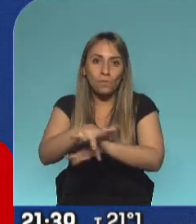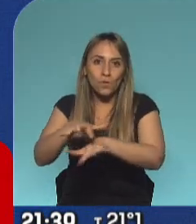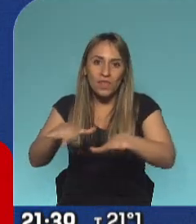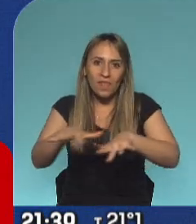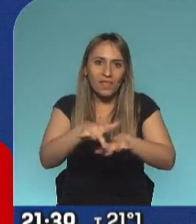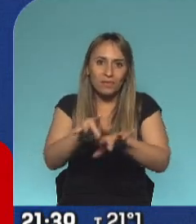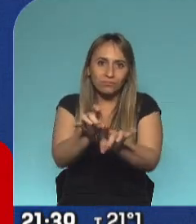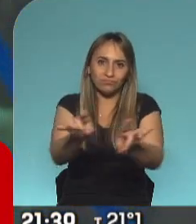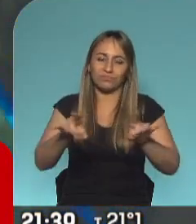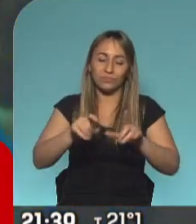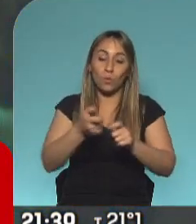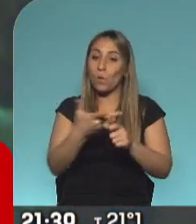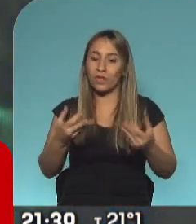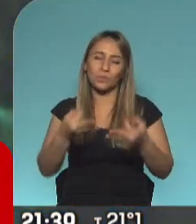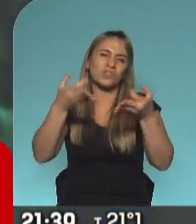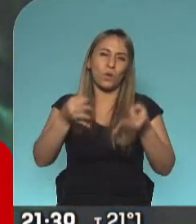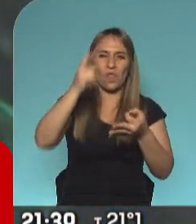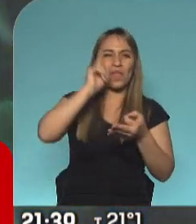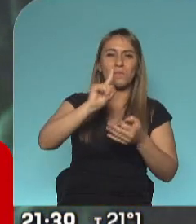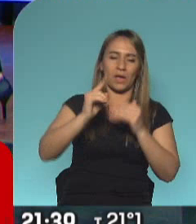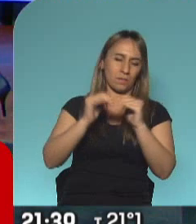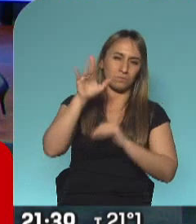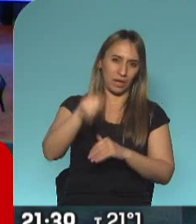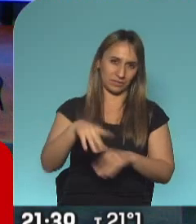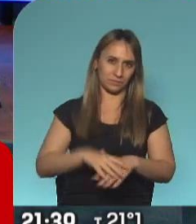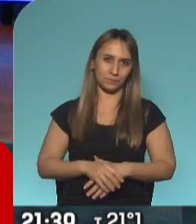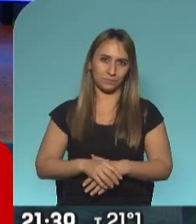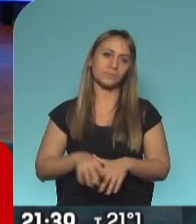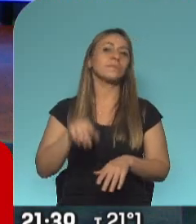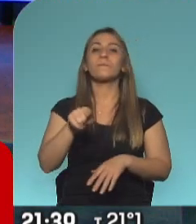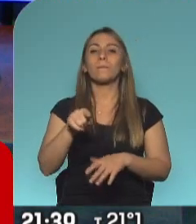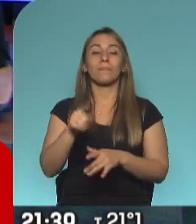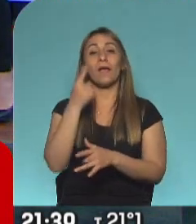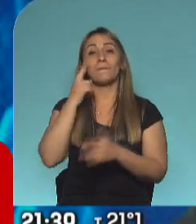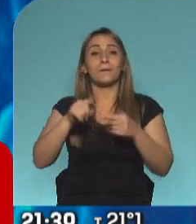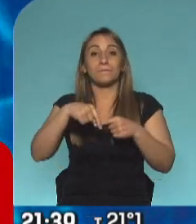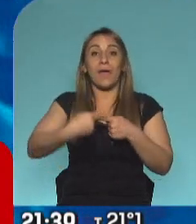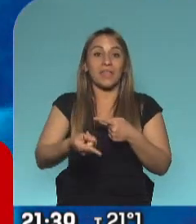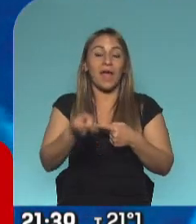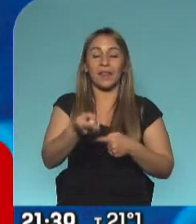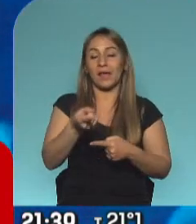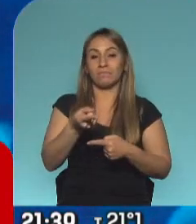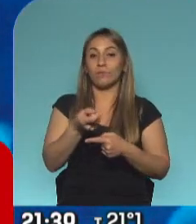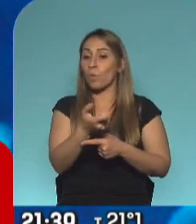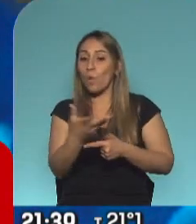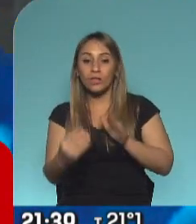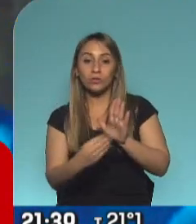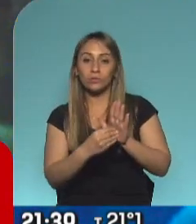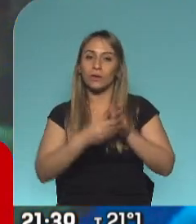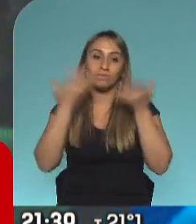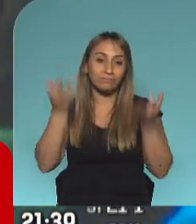encima de los 10.000. Ya estaremos, por supuesto, mañana viendo cuánto llega de números. Lo cierto es que el contagio